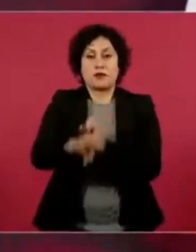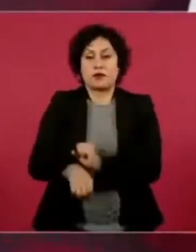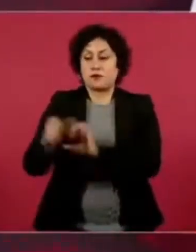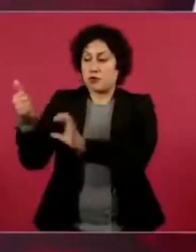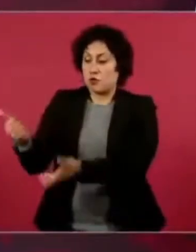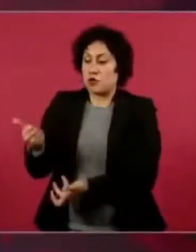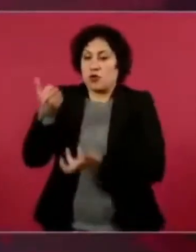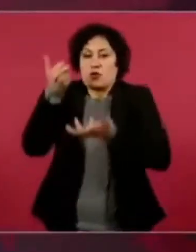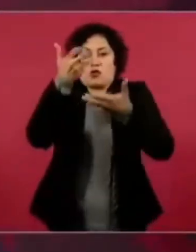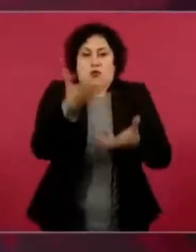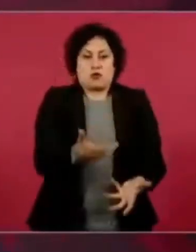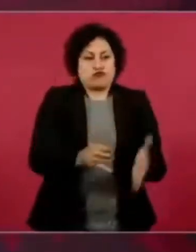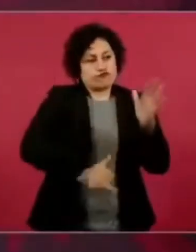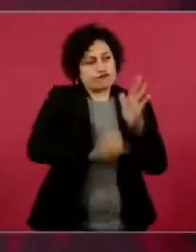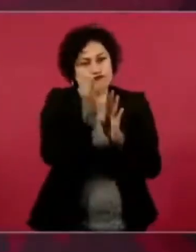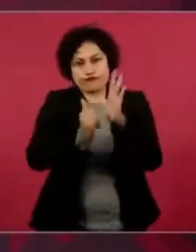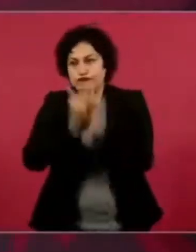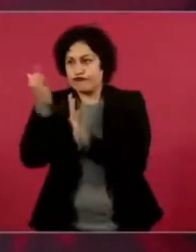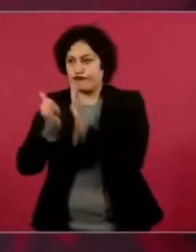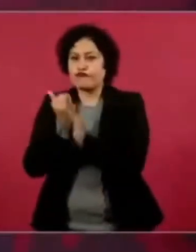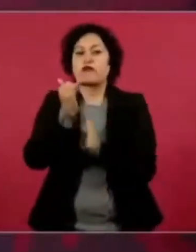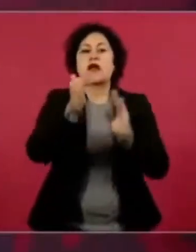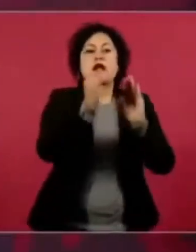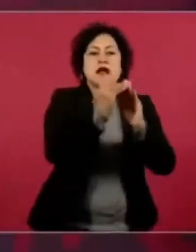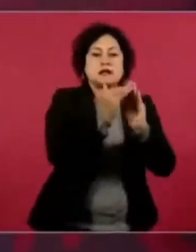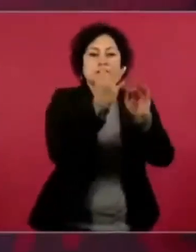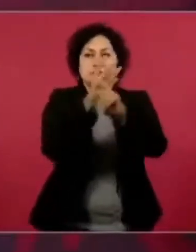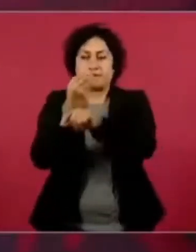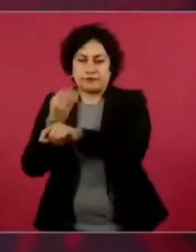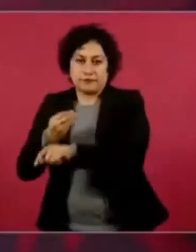y la reconstrucción de vivienda. Vamos avanzando. Gracias.